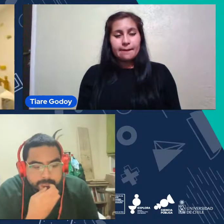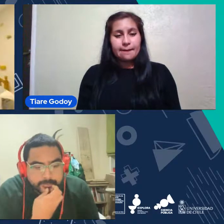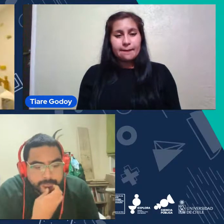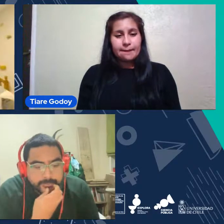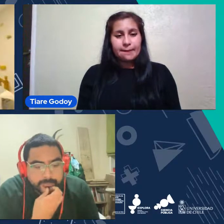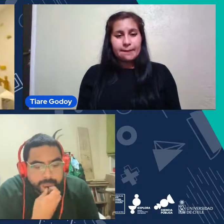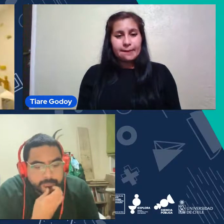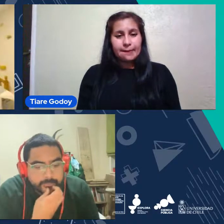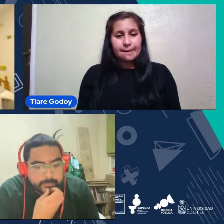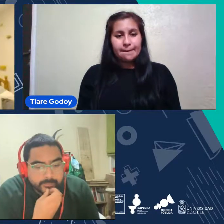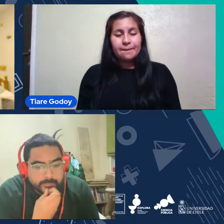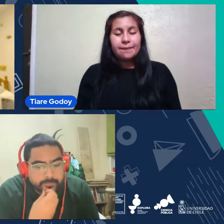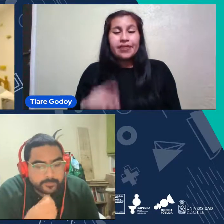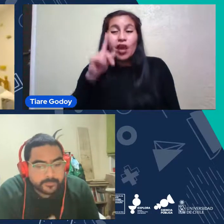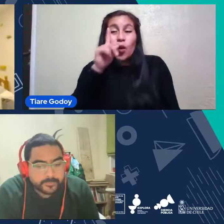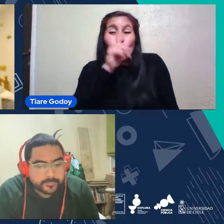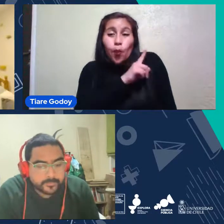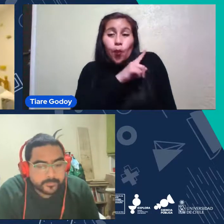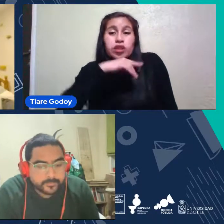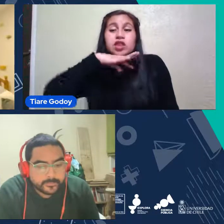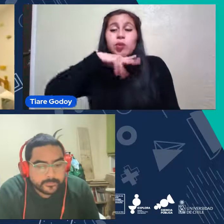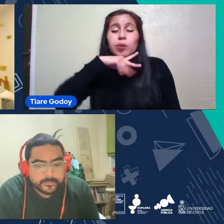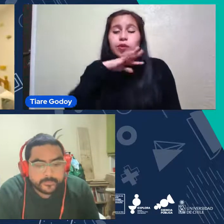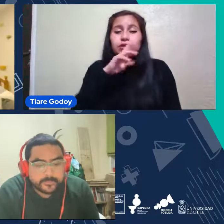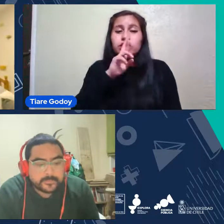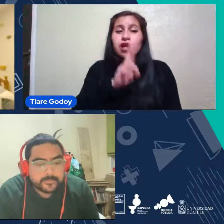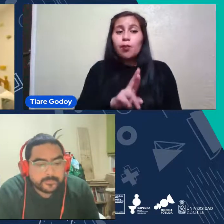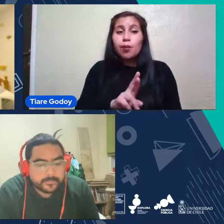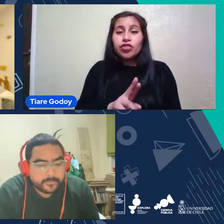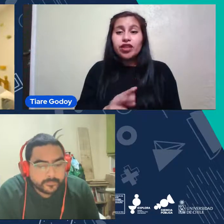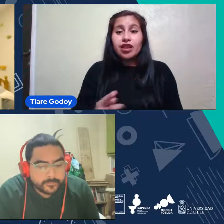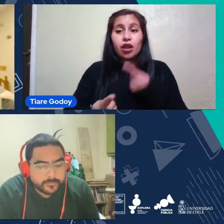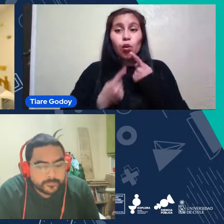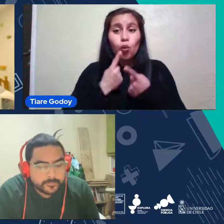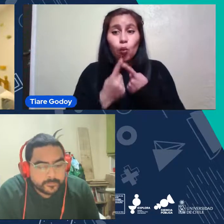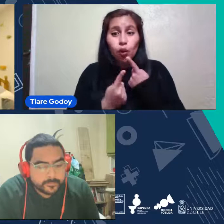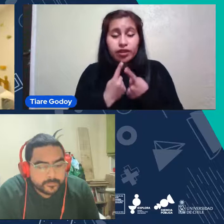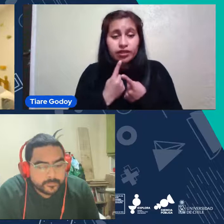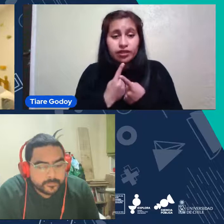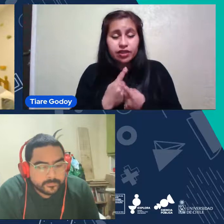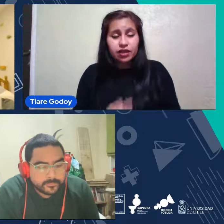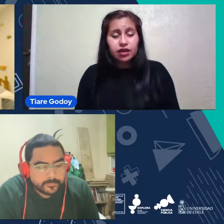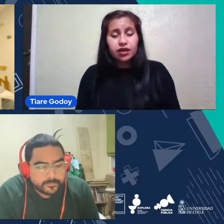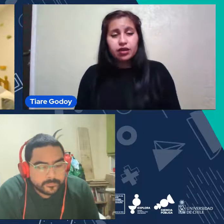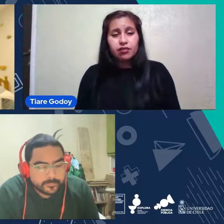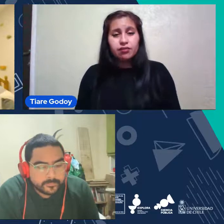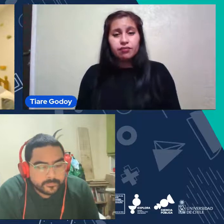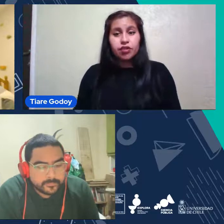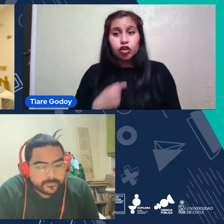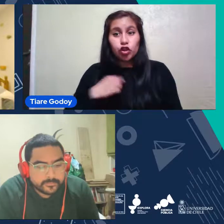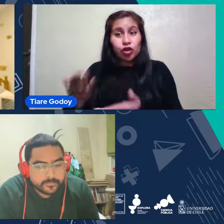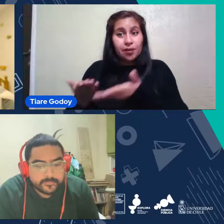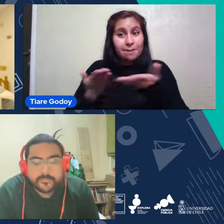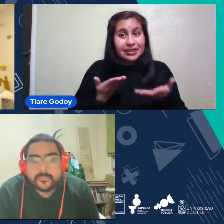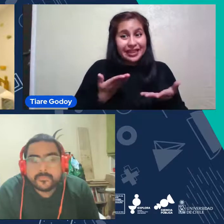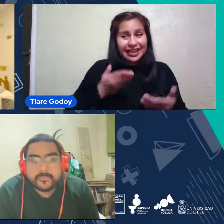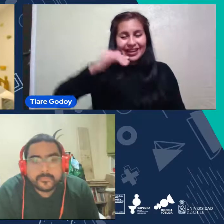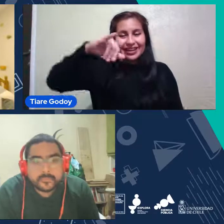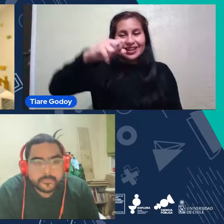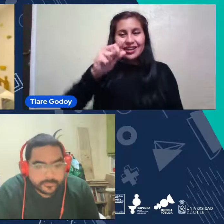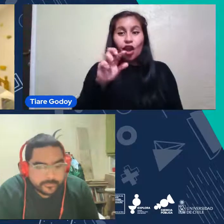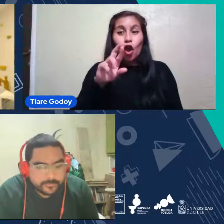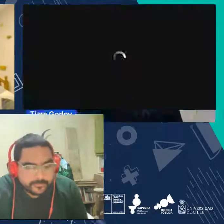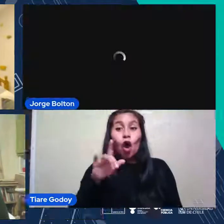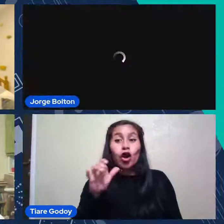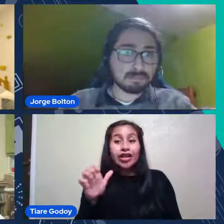Como Los Últimos Últimos Minutos Para Responder La Encuesta Y Voy a Invitar A Jorge Para Que